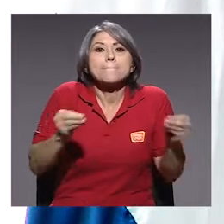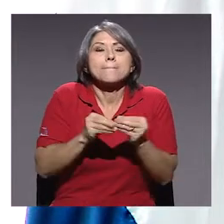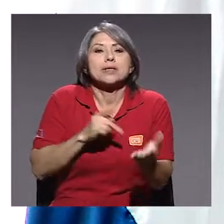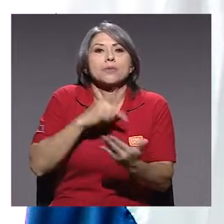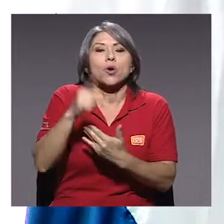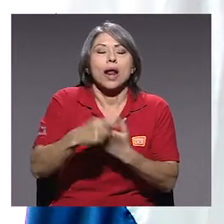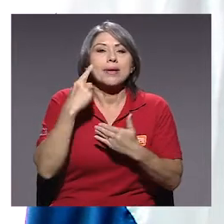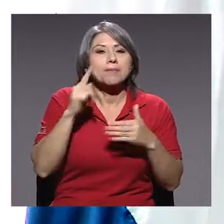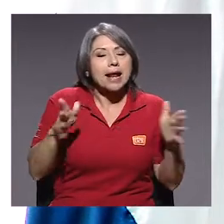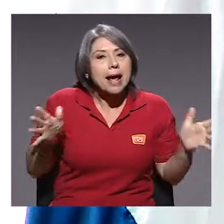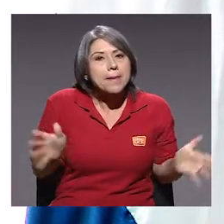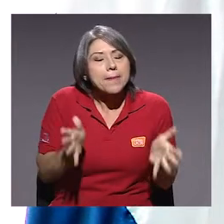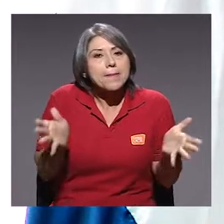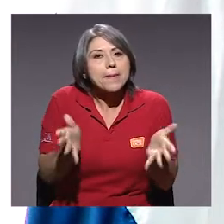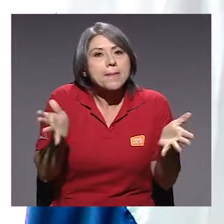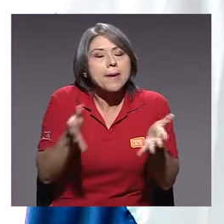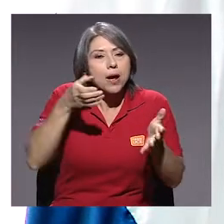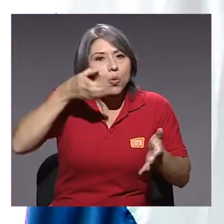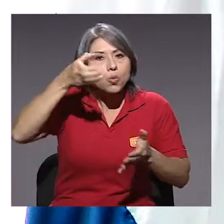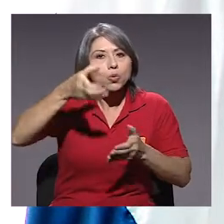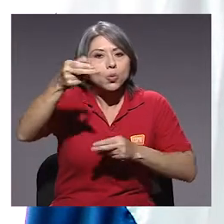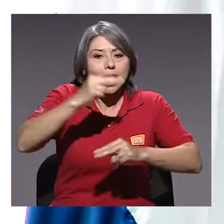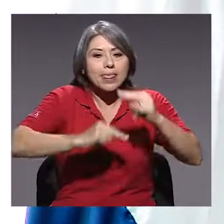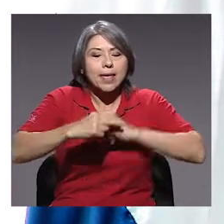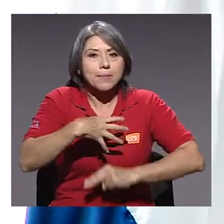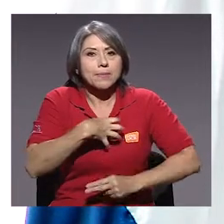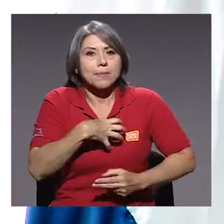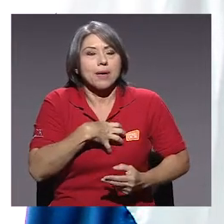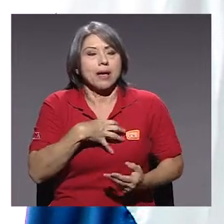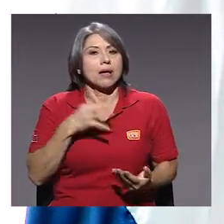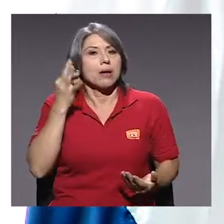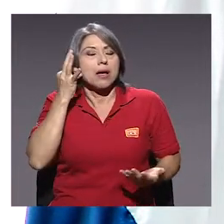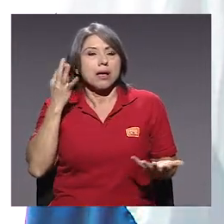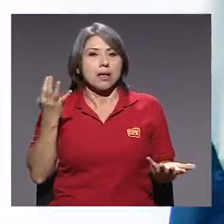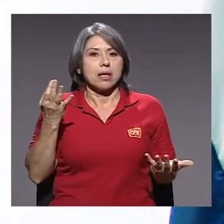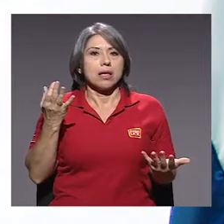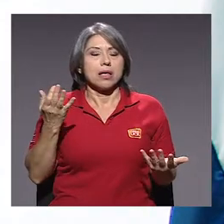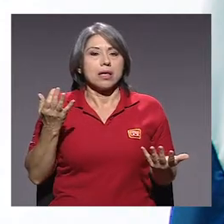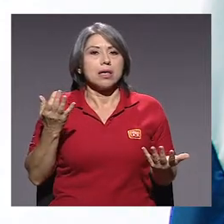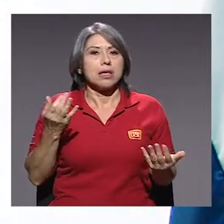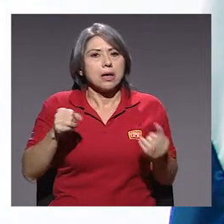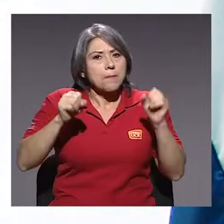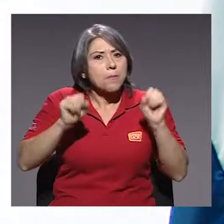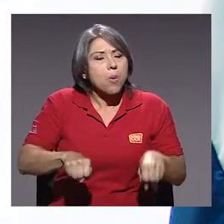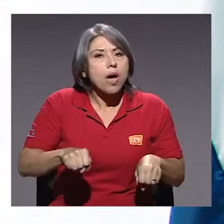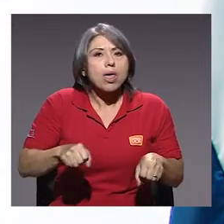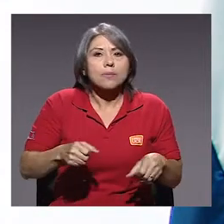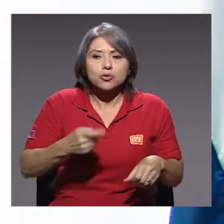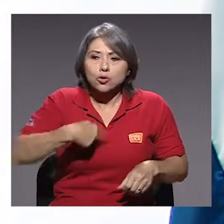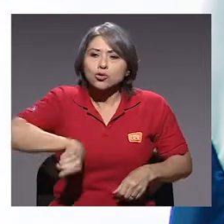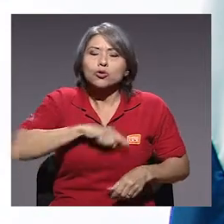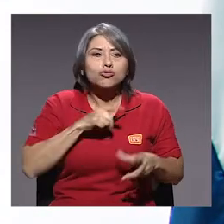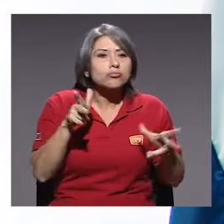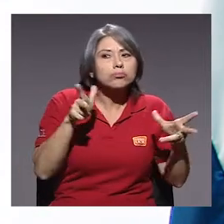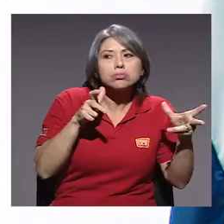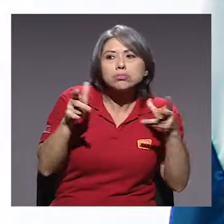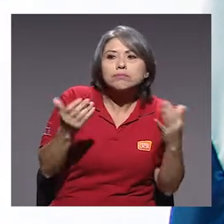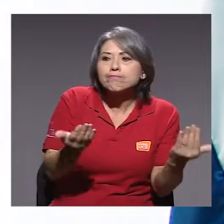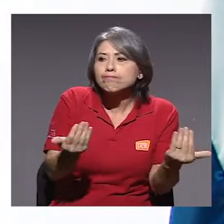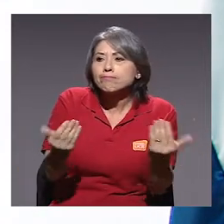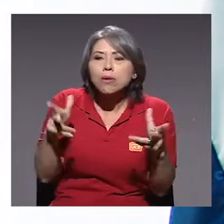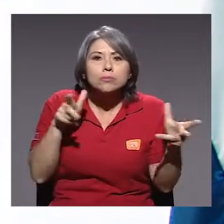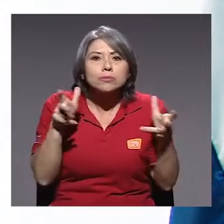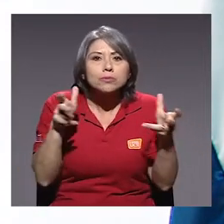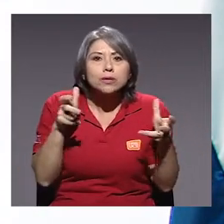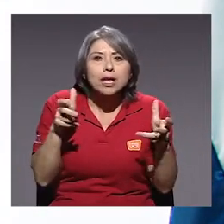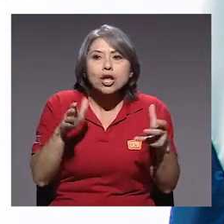para atender el fomento, la cultura emprendedora, perdón, y ser capaces de escuchar, siempre